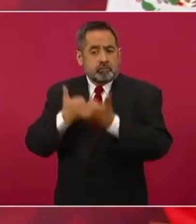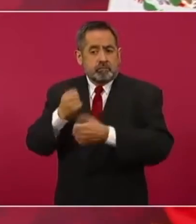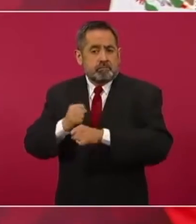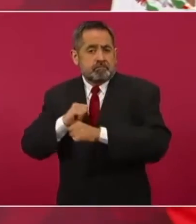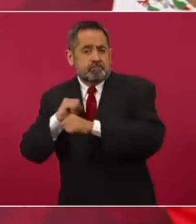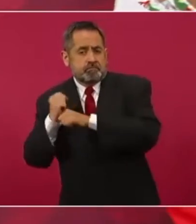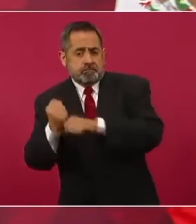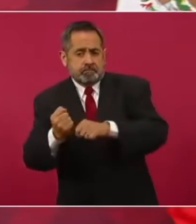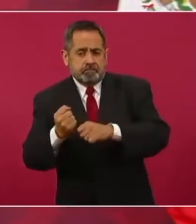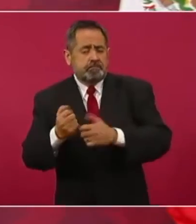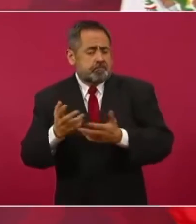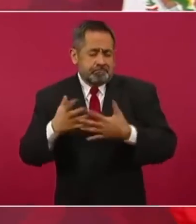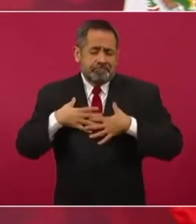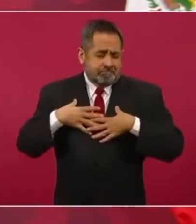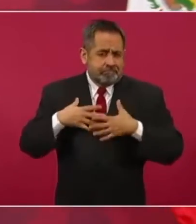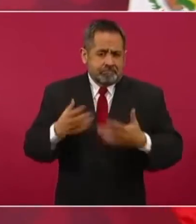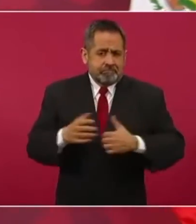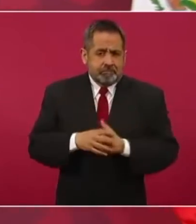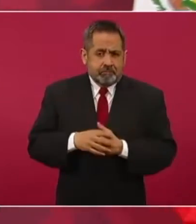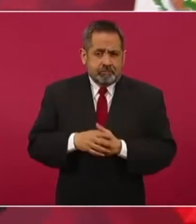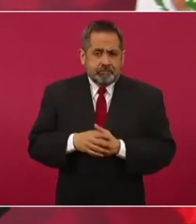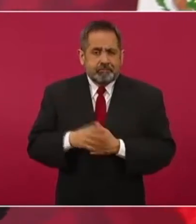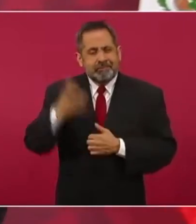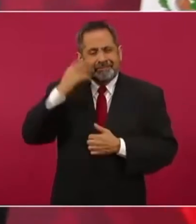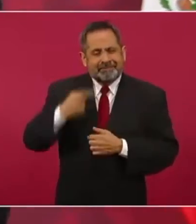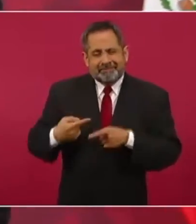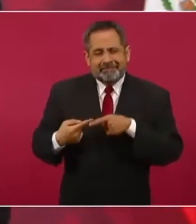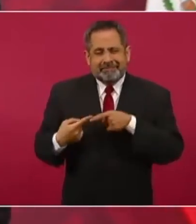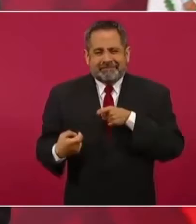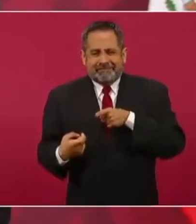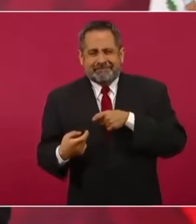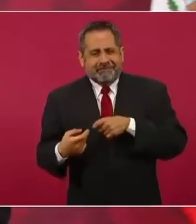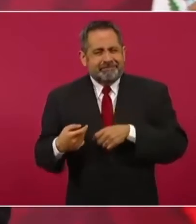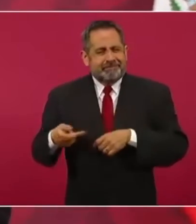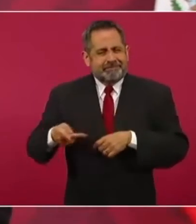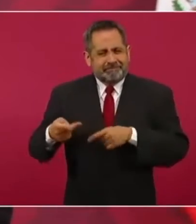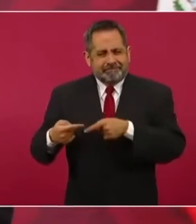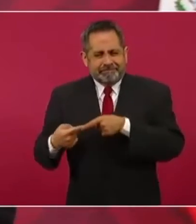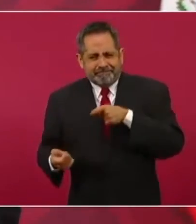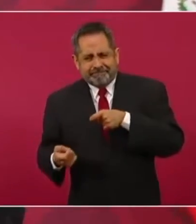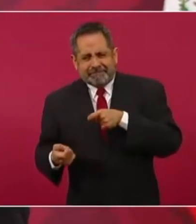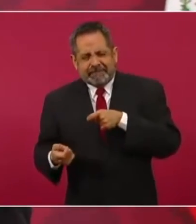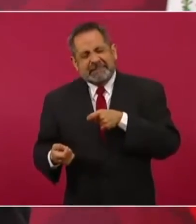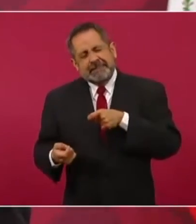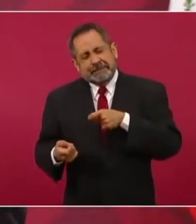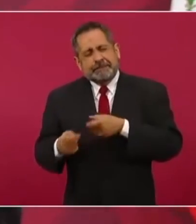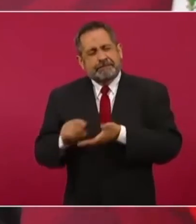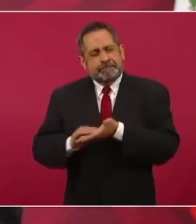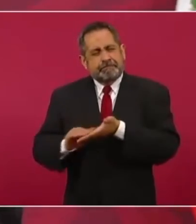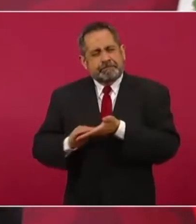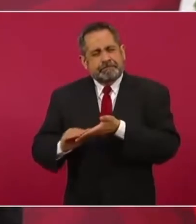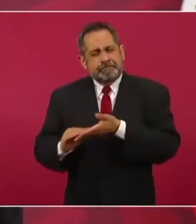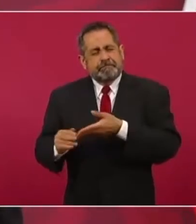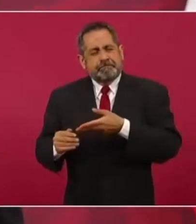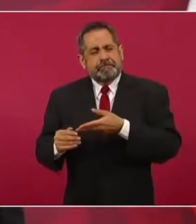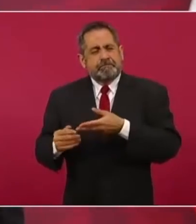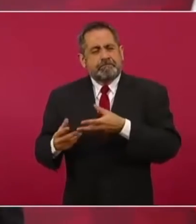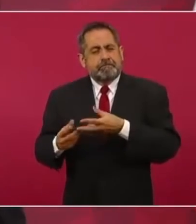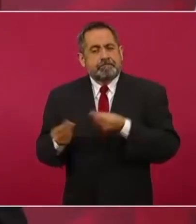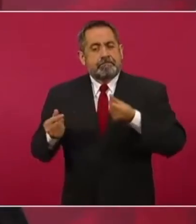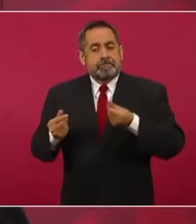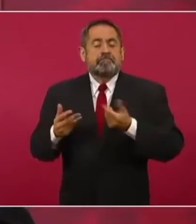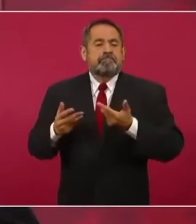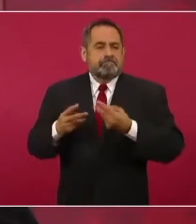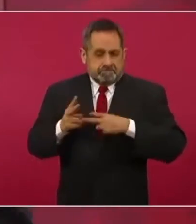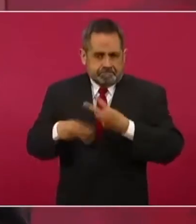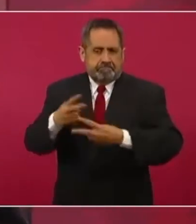porque me veo desgarrado y tarda mucho el desgarro. Pero ya estoy